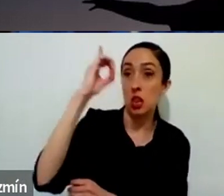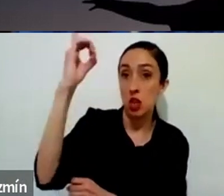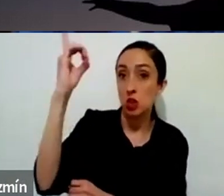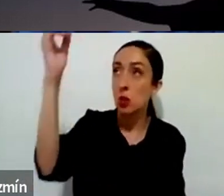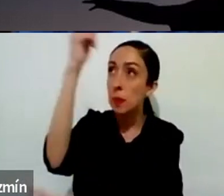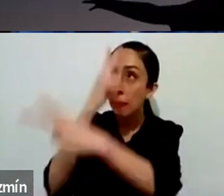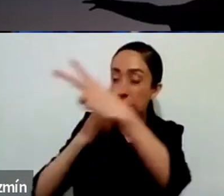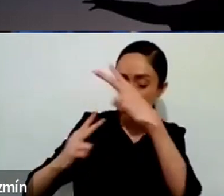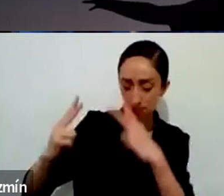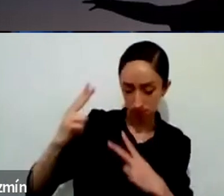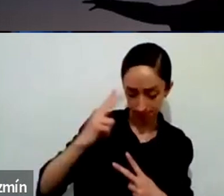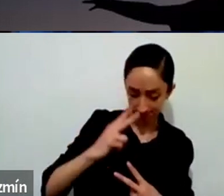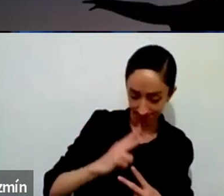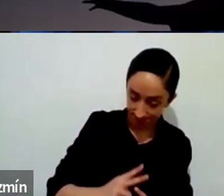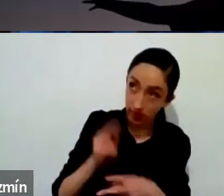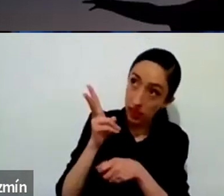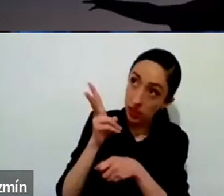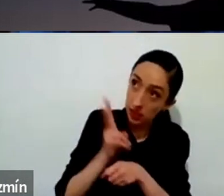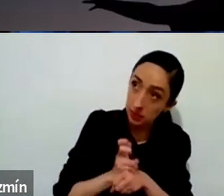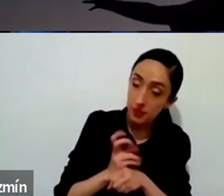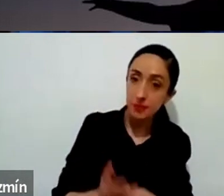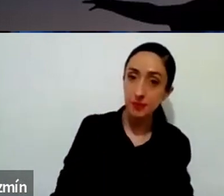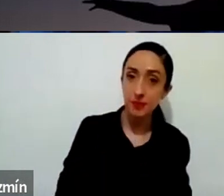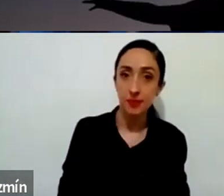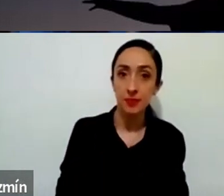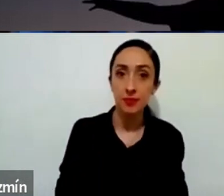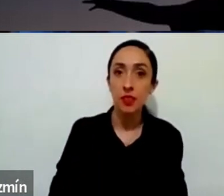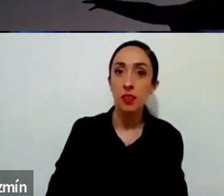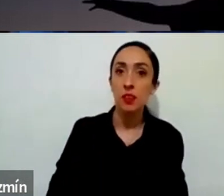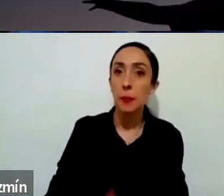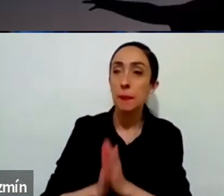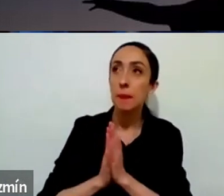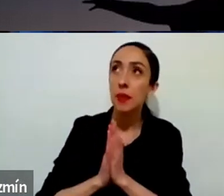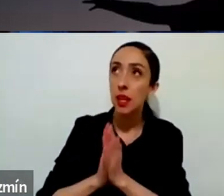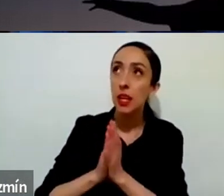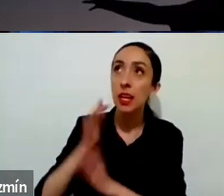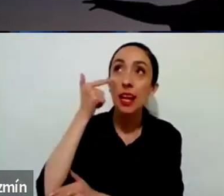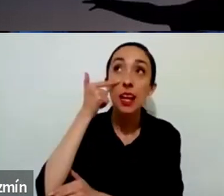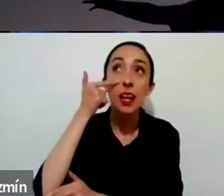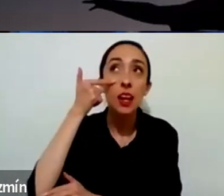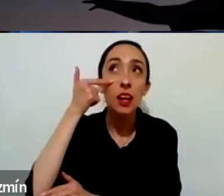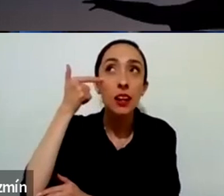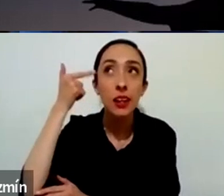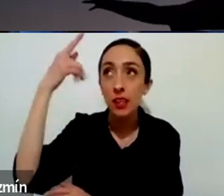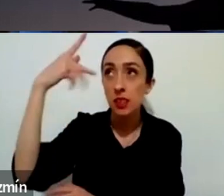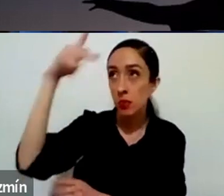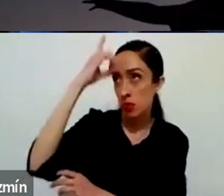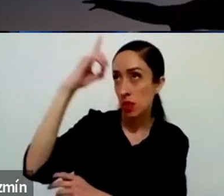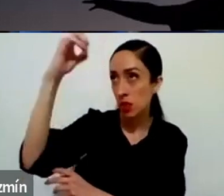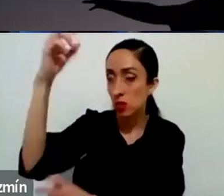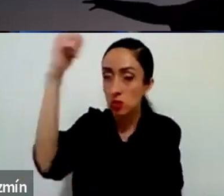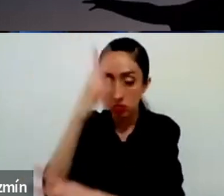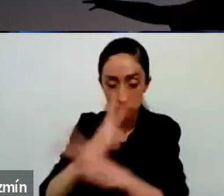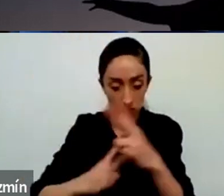Pedir una gracia, el Espíritu de Dios. Porque aquí no estamos tratando